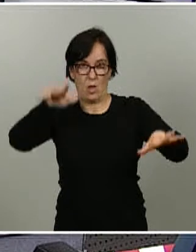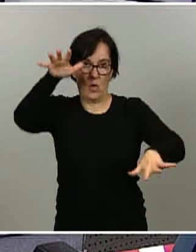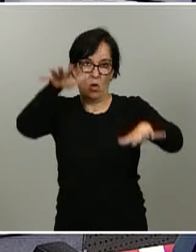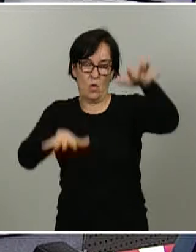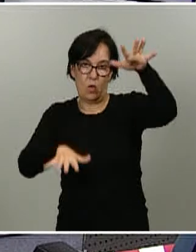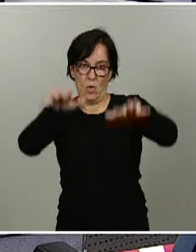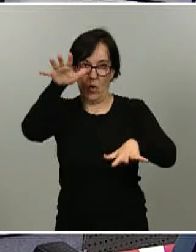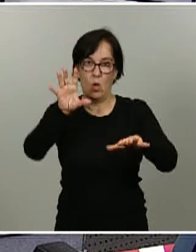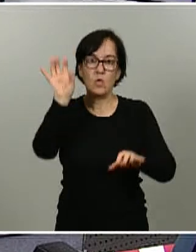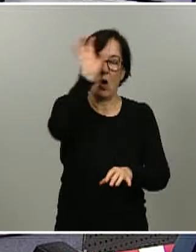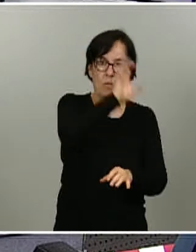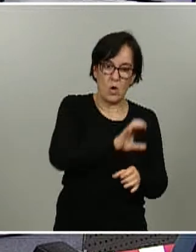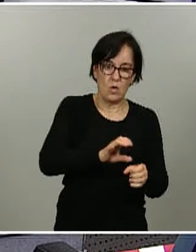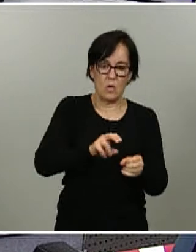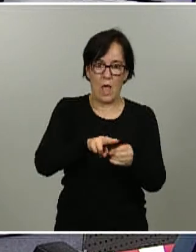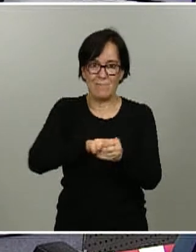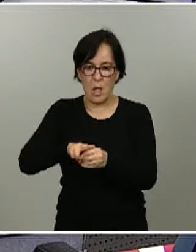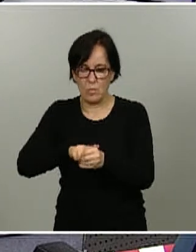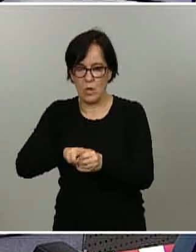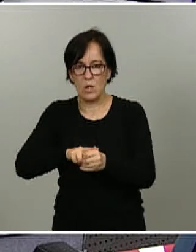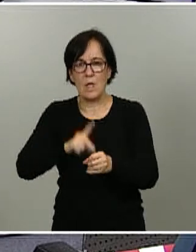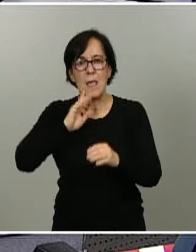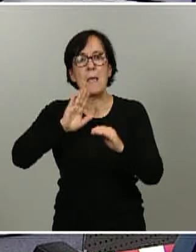con más casos y las que menos